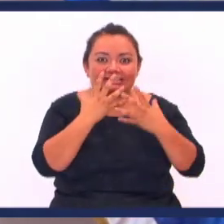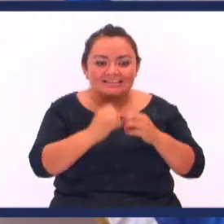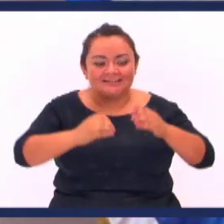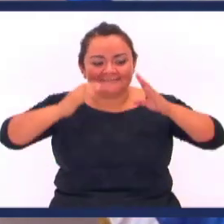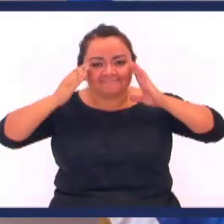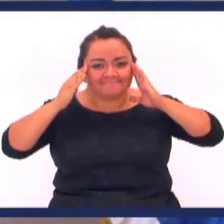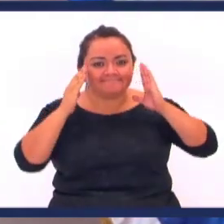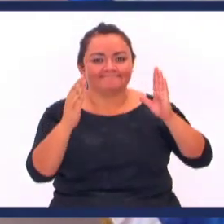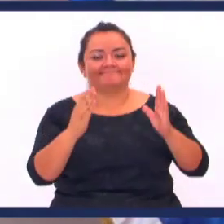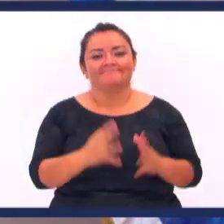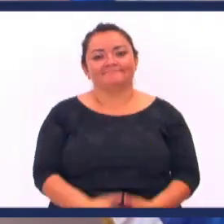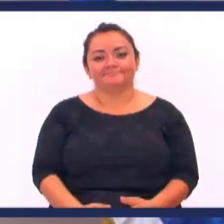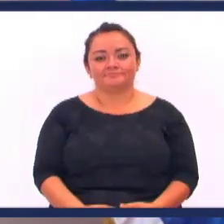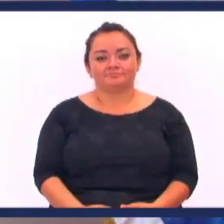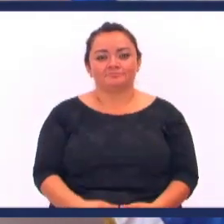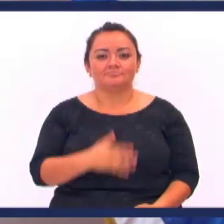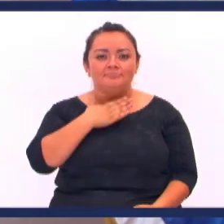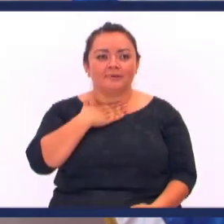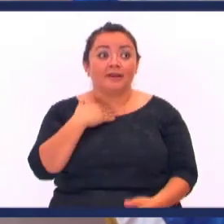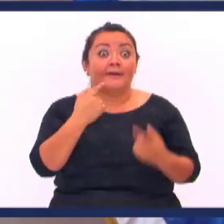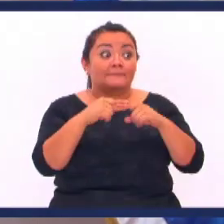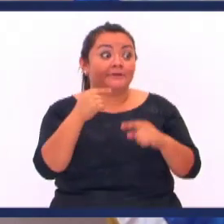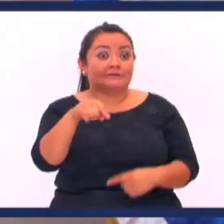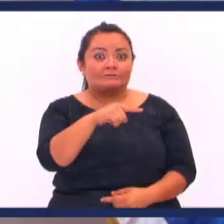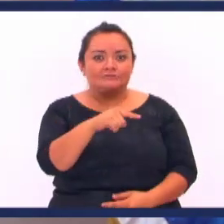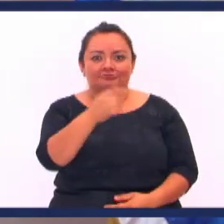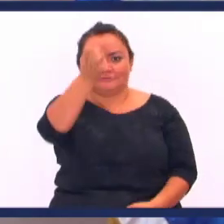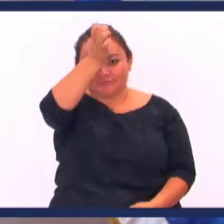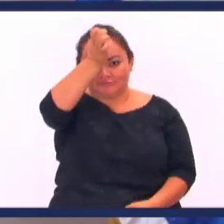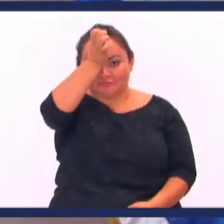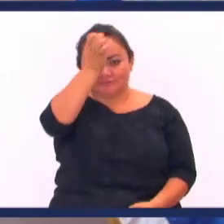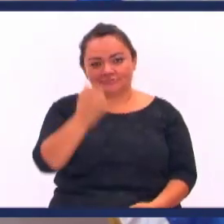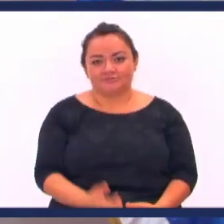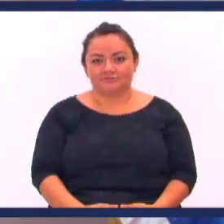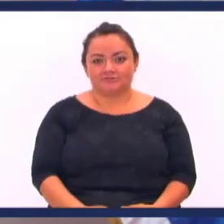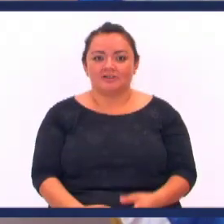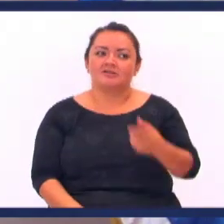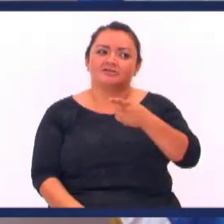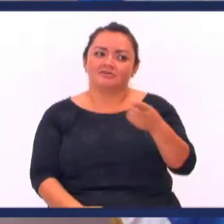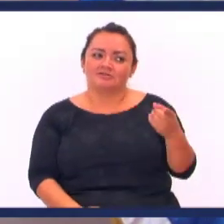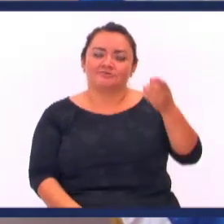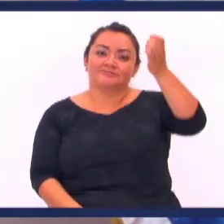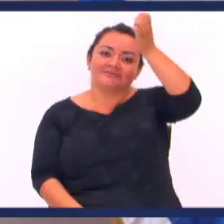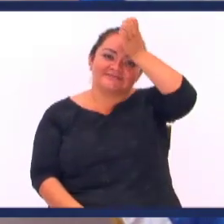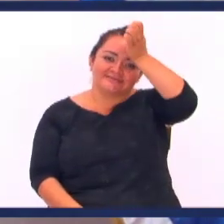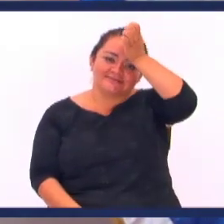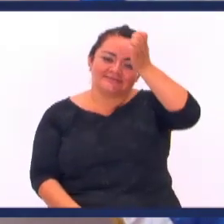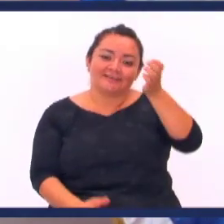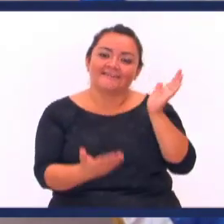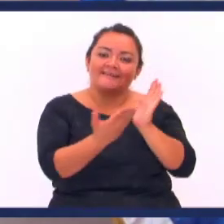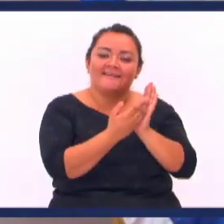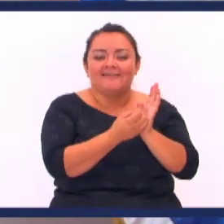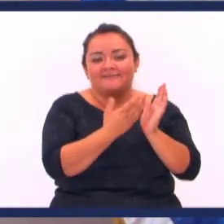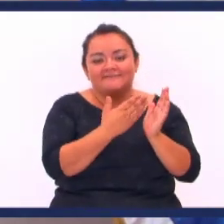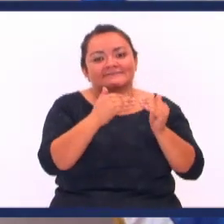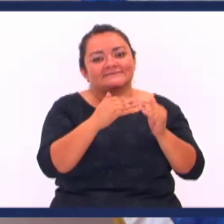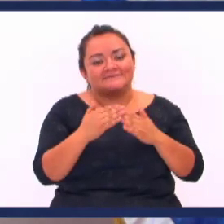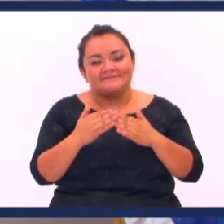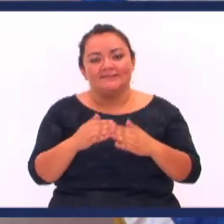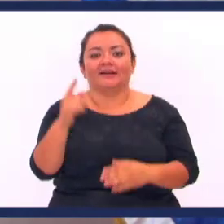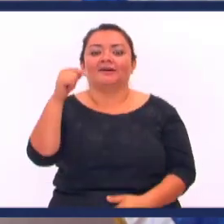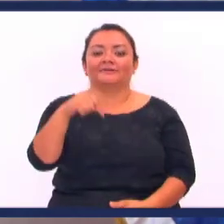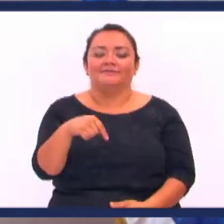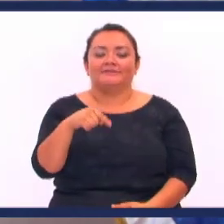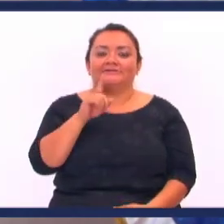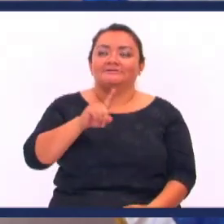Llamar la atención Pero lo están haciendo De la manera equivocada Lo están haciendo De la manera errónea Según la palabra de Dios Ahora